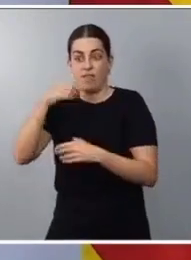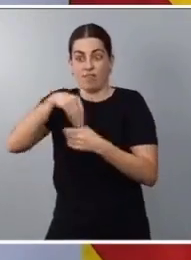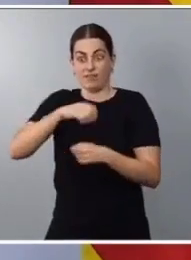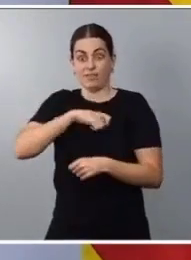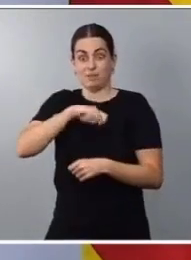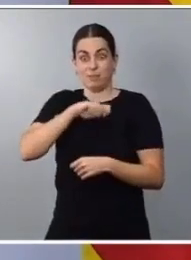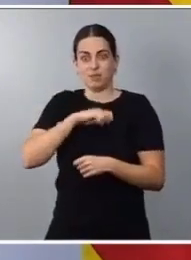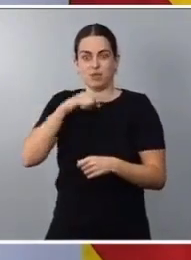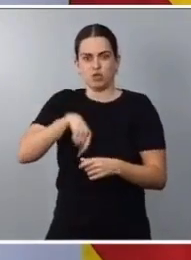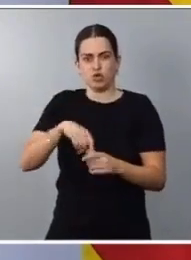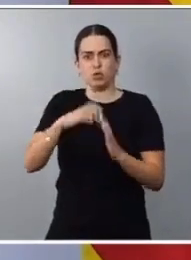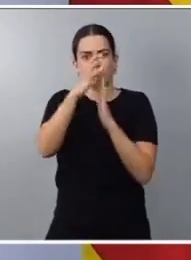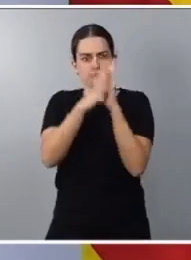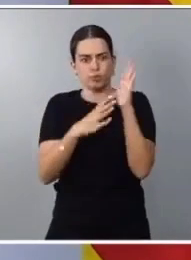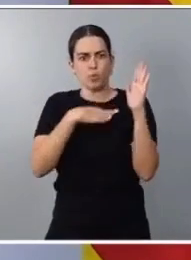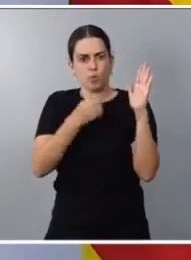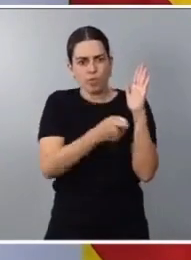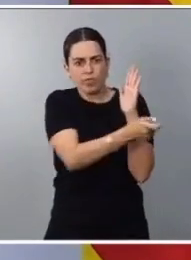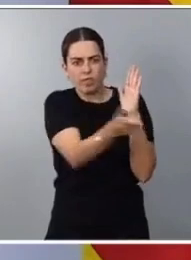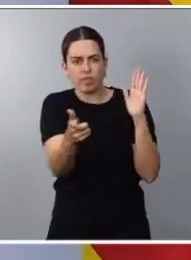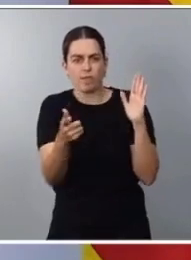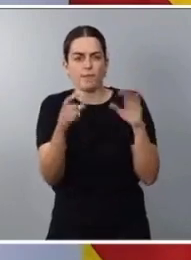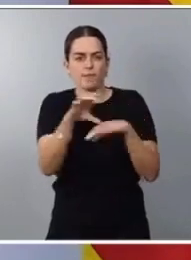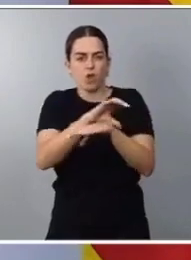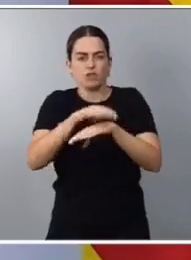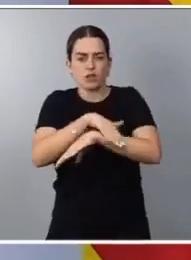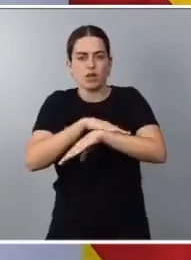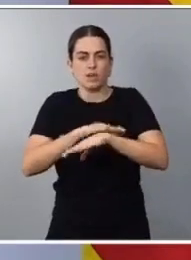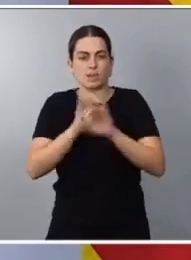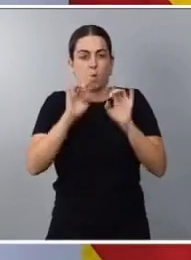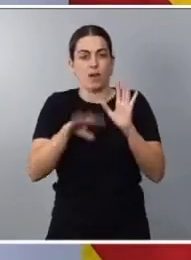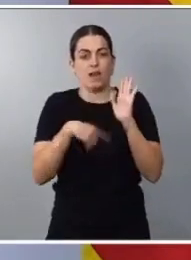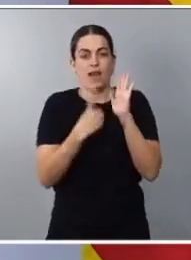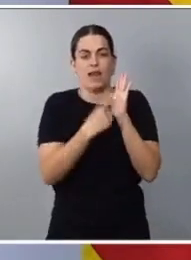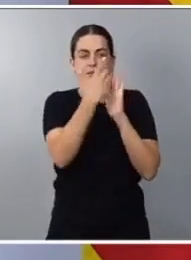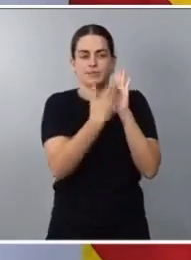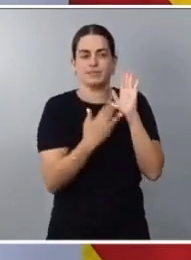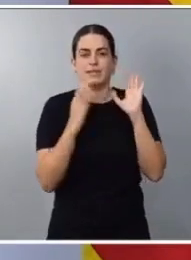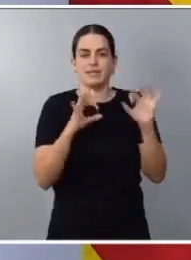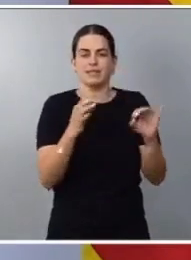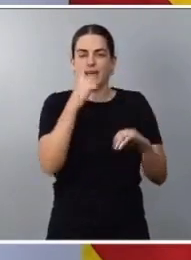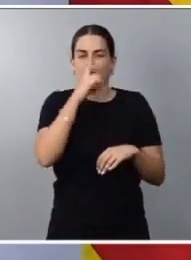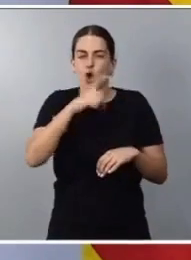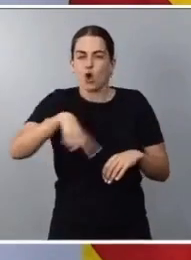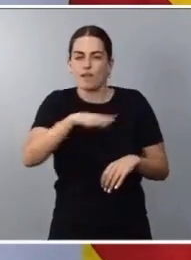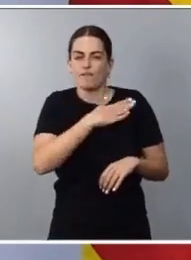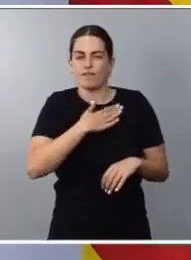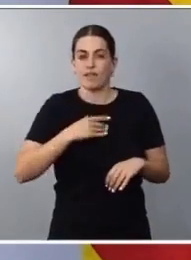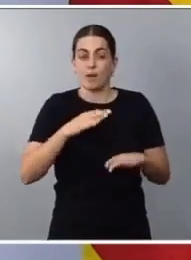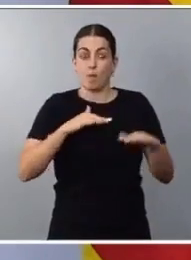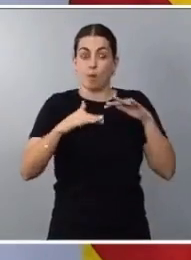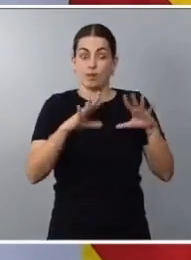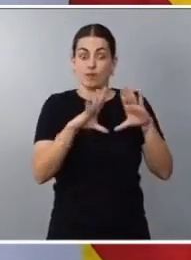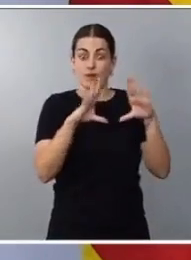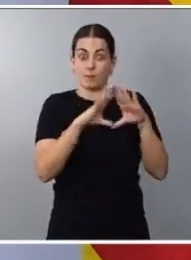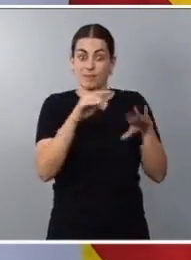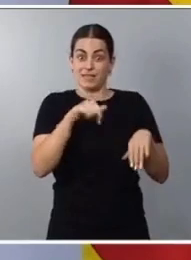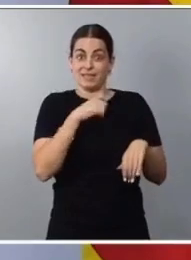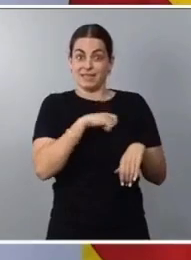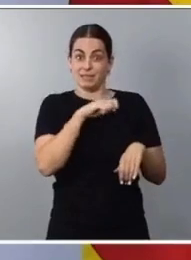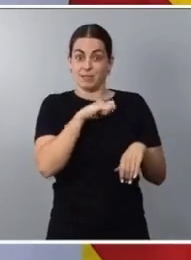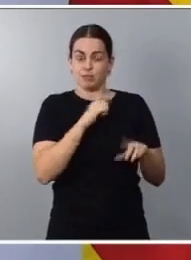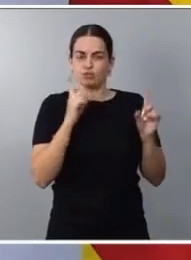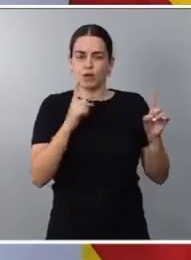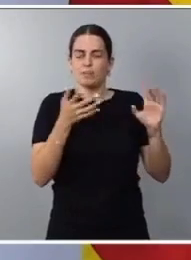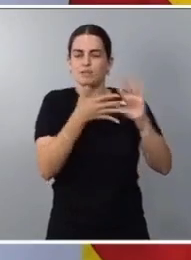a Consejo de Ministros una ley como esta. Y quiero recordar también que el movimiento feminista en España no solamente ha sido el